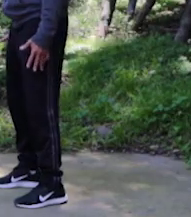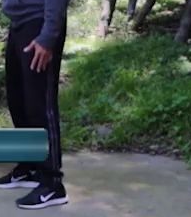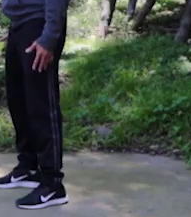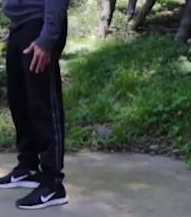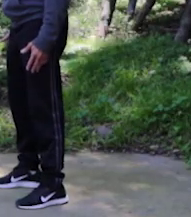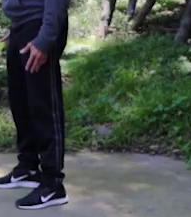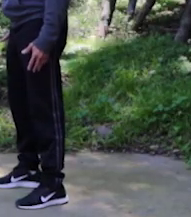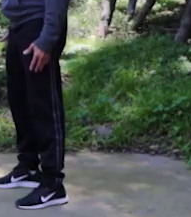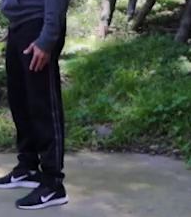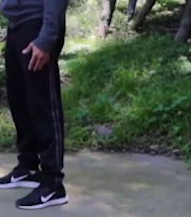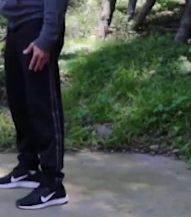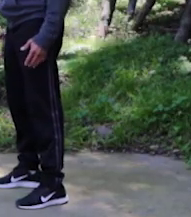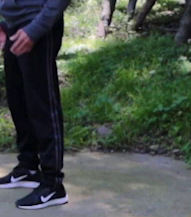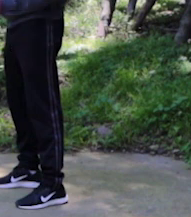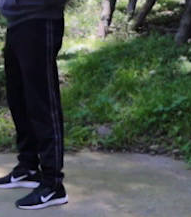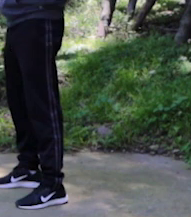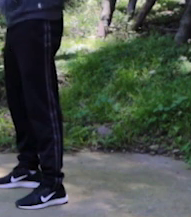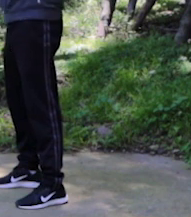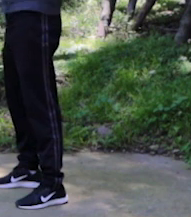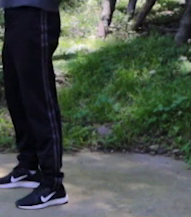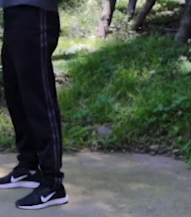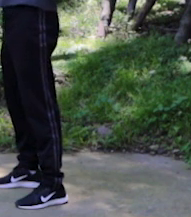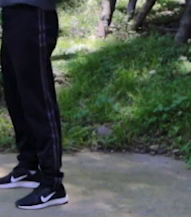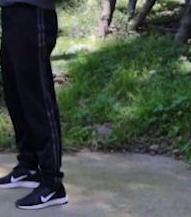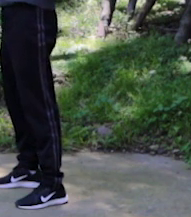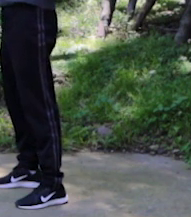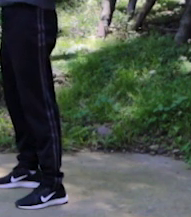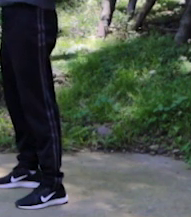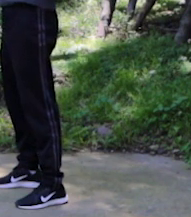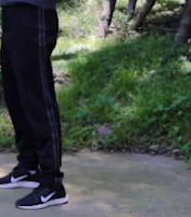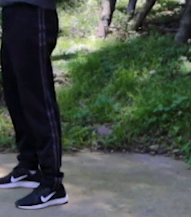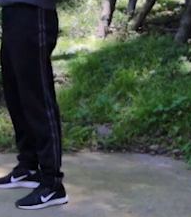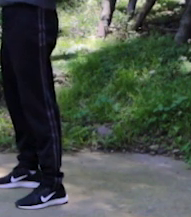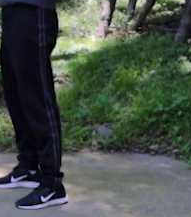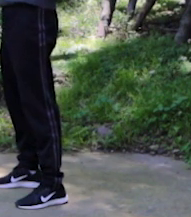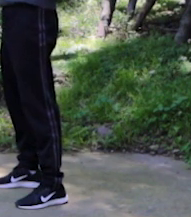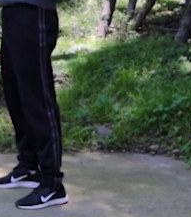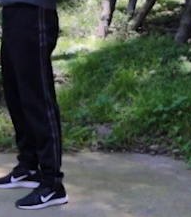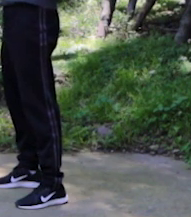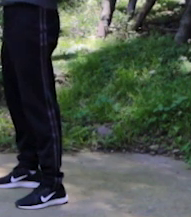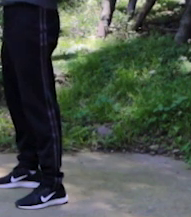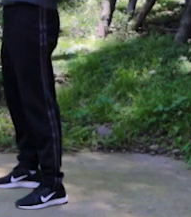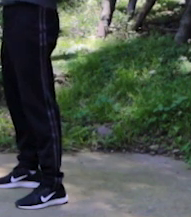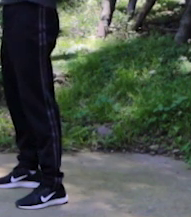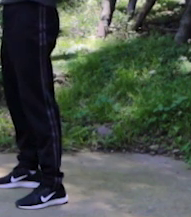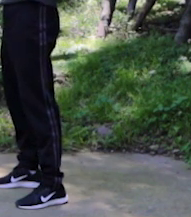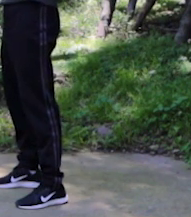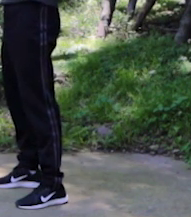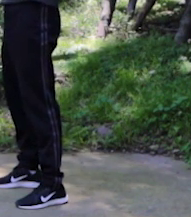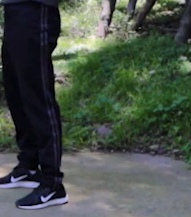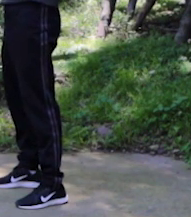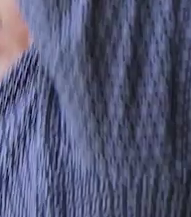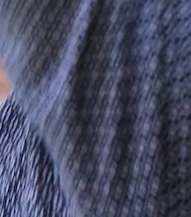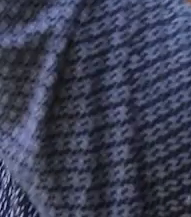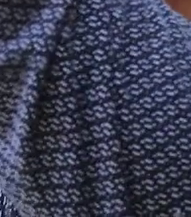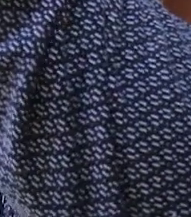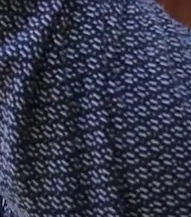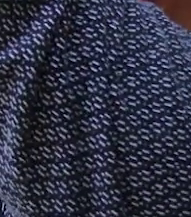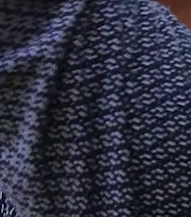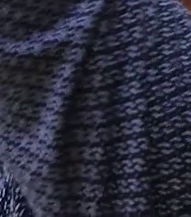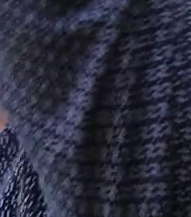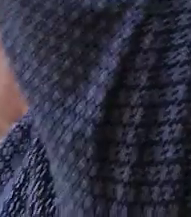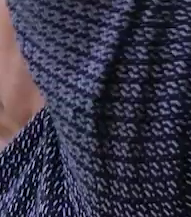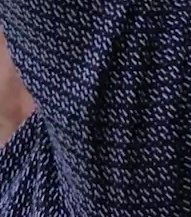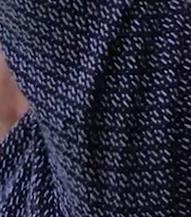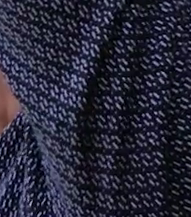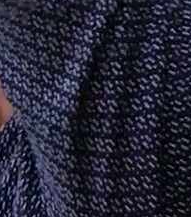parar derechos y vamos a elevar los brazos, nos vamos a llevar las manos atrás de la nuca y vamos a hacer una extensión como